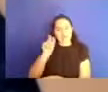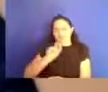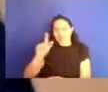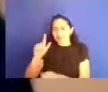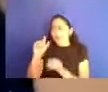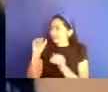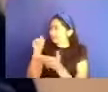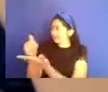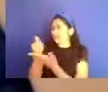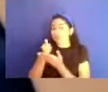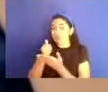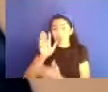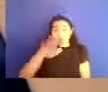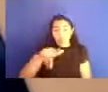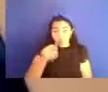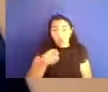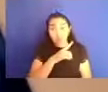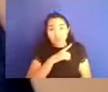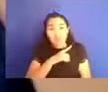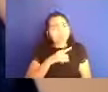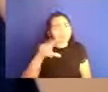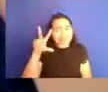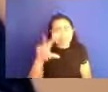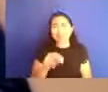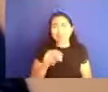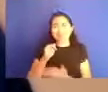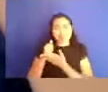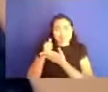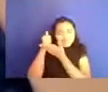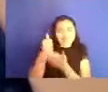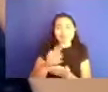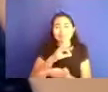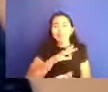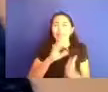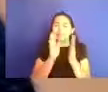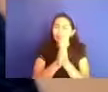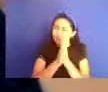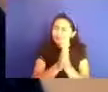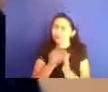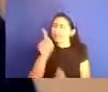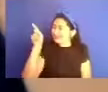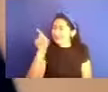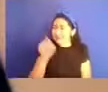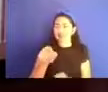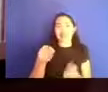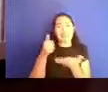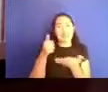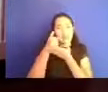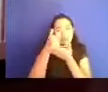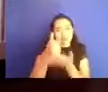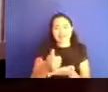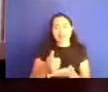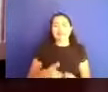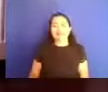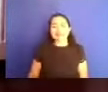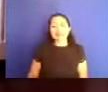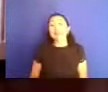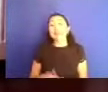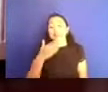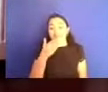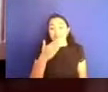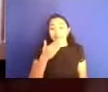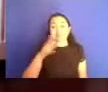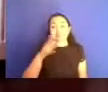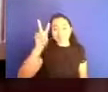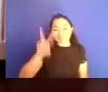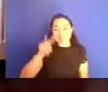No están solos. Hay opciones. Hay opciones. Por favor, búsquenlas. Muy bien. Muy bien. Pues, sí, con toda,